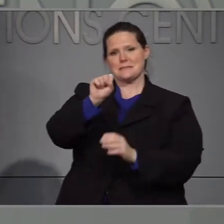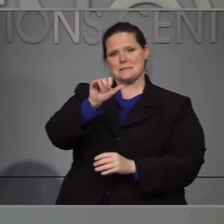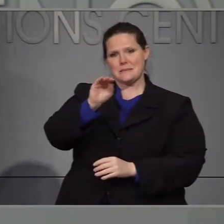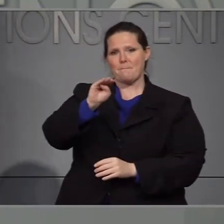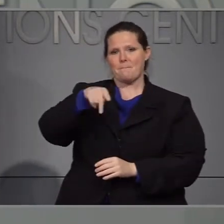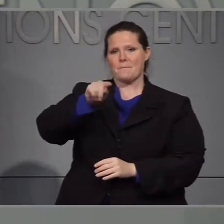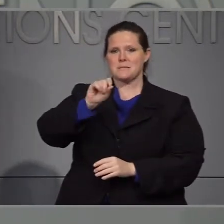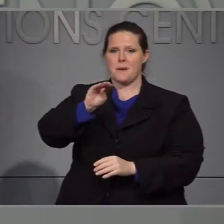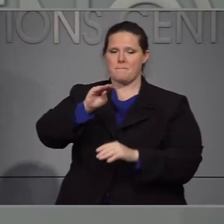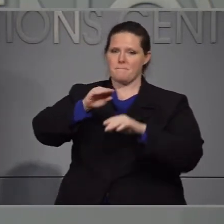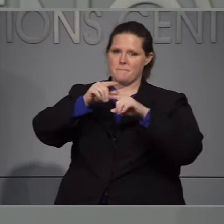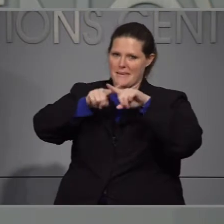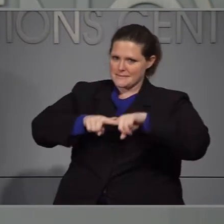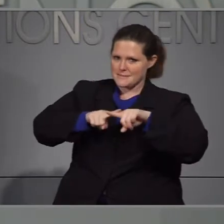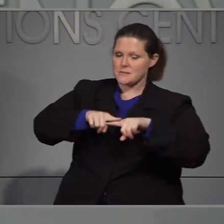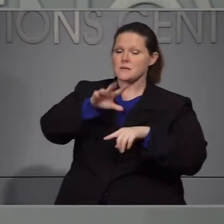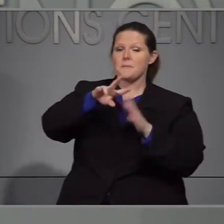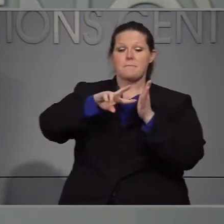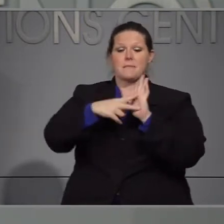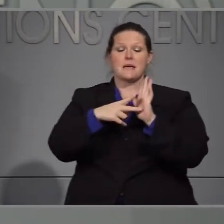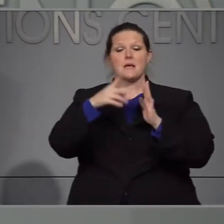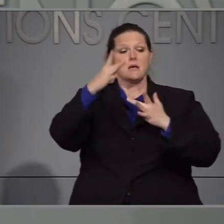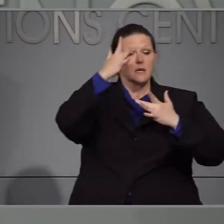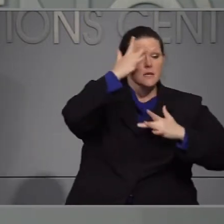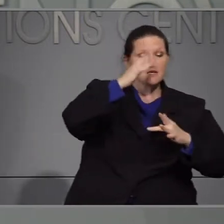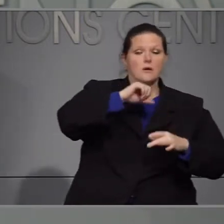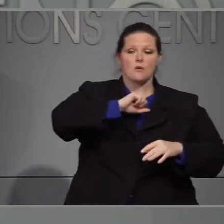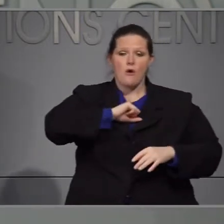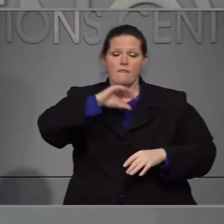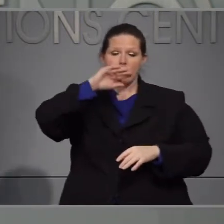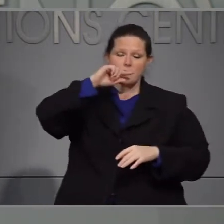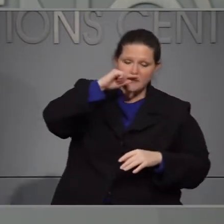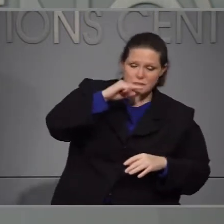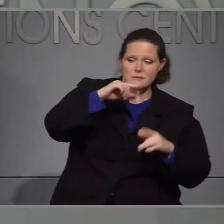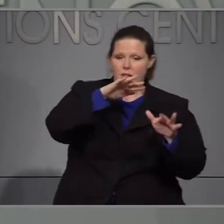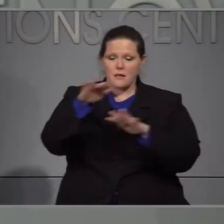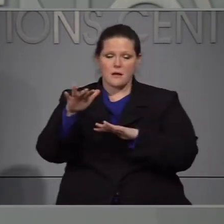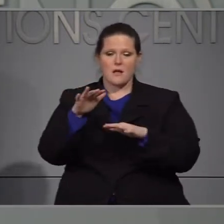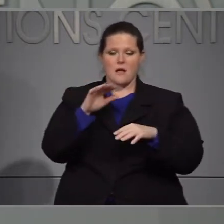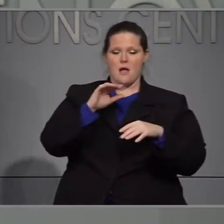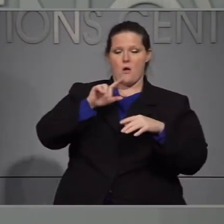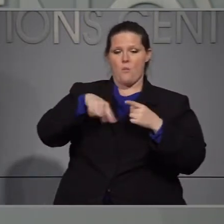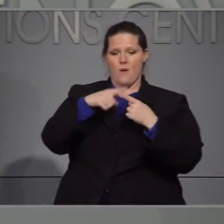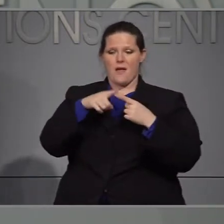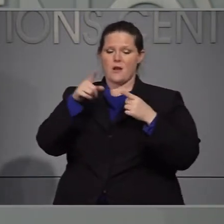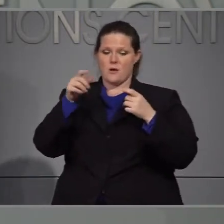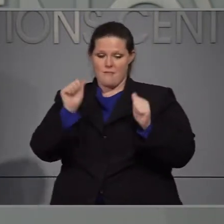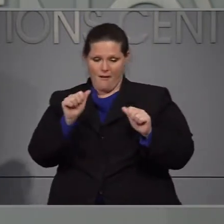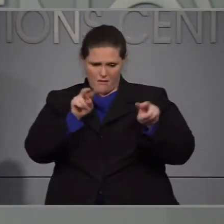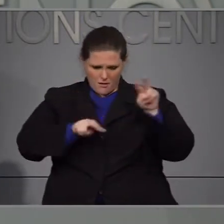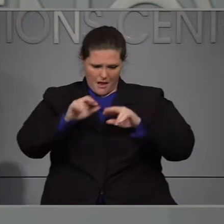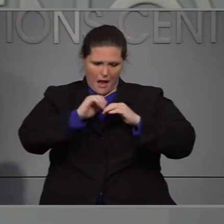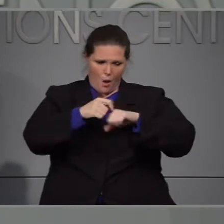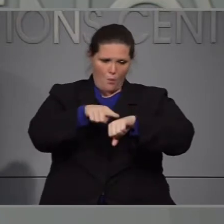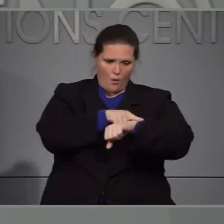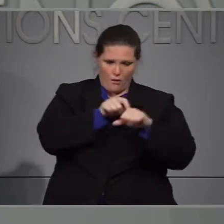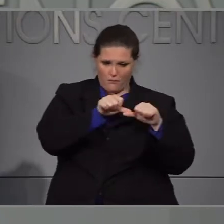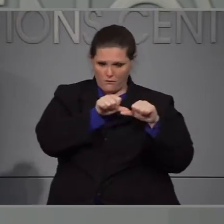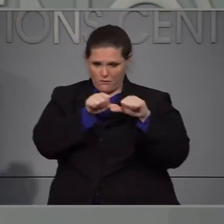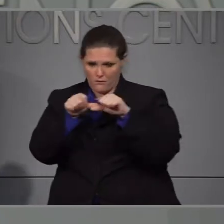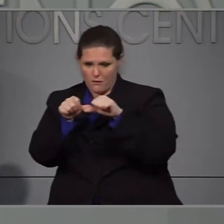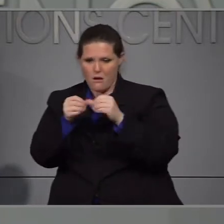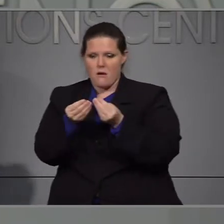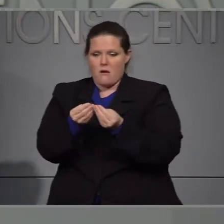para que la gente determine si ya no tienen y no se deben considerar contagiosas y poder salir de